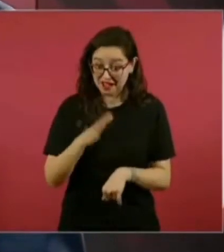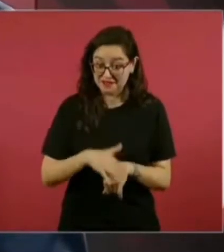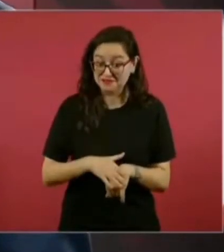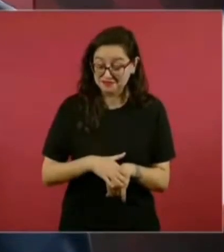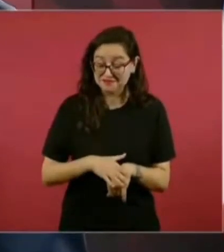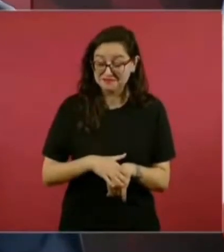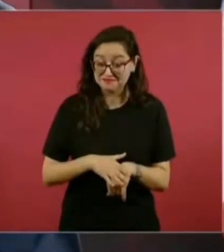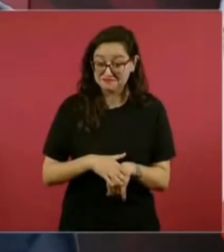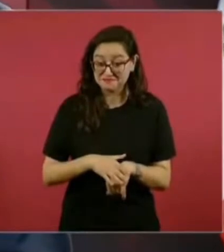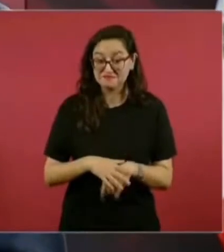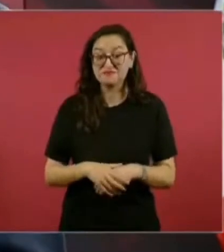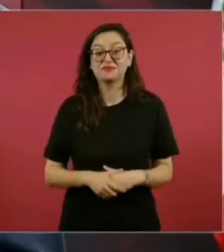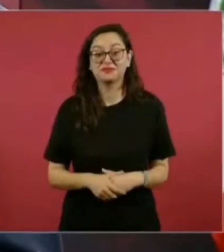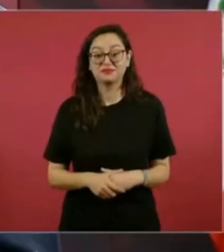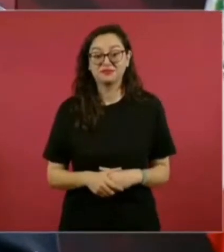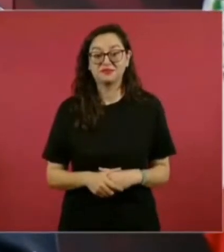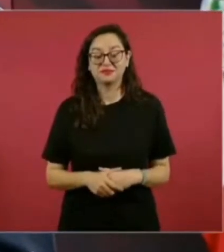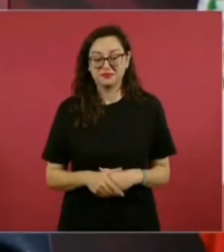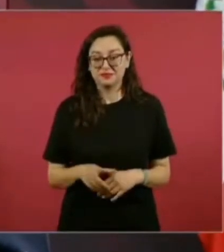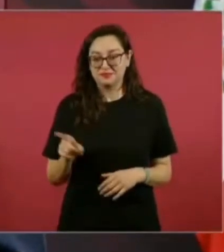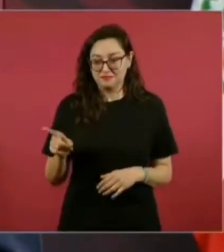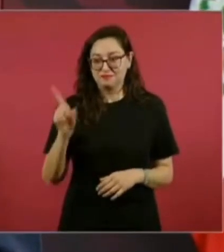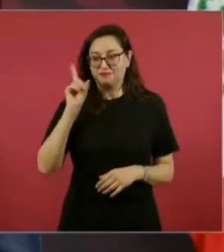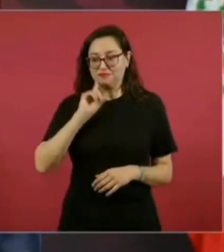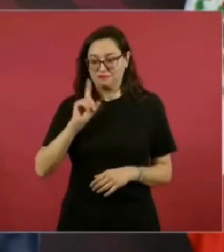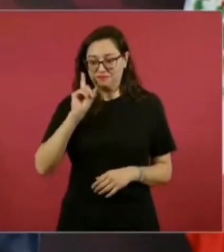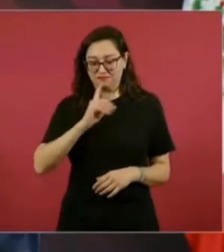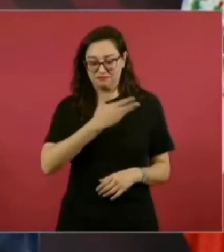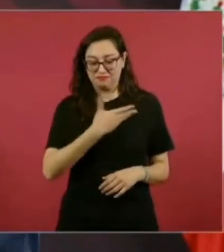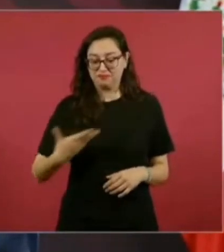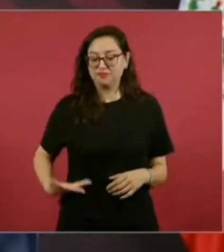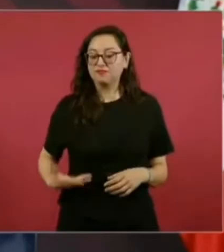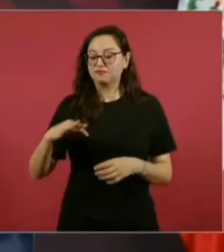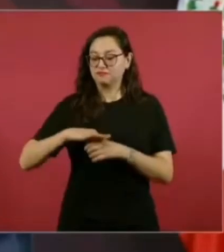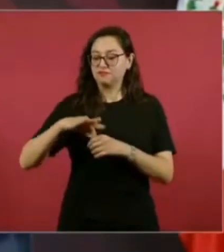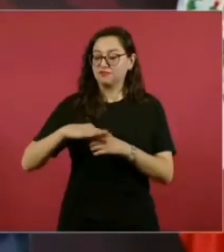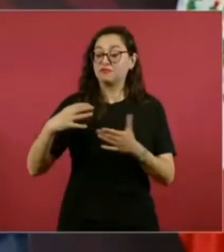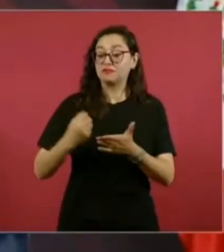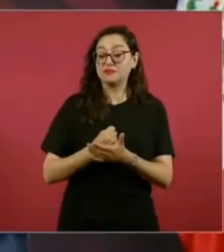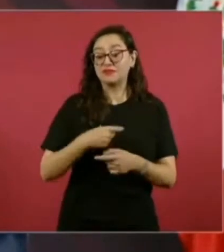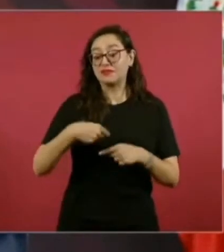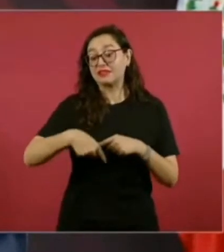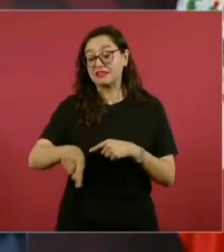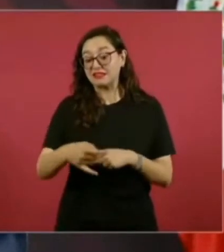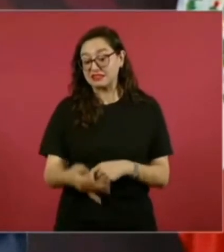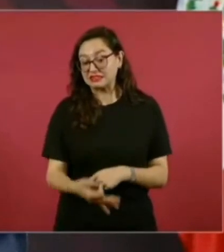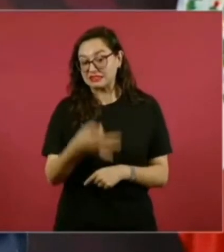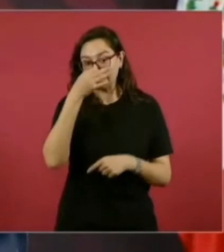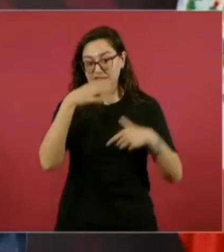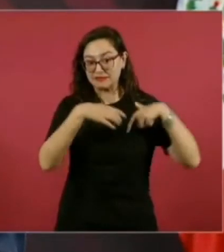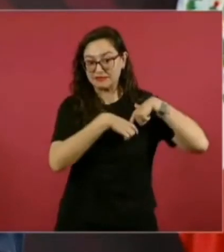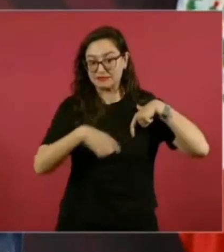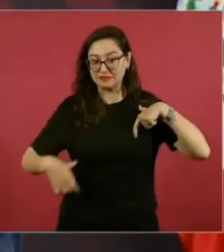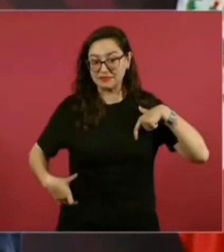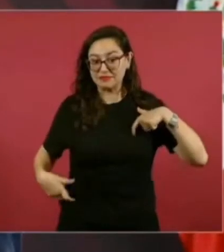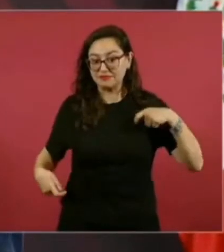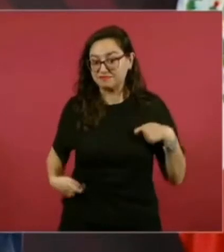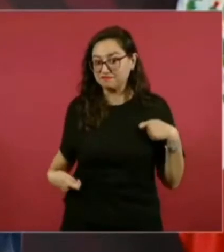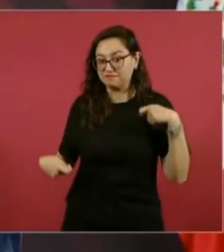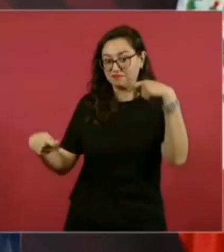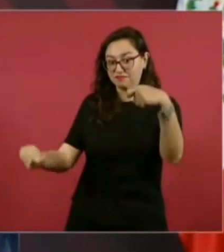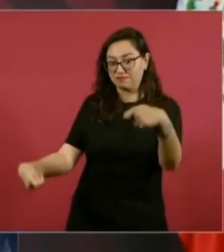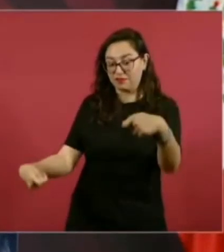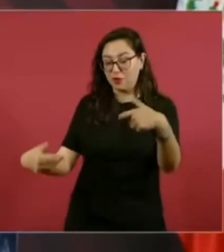La actual presidenta electa, va a ser ya en unos días más presidenta constitucional, Claudia Sheba, es lo